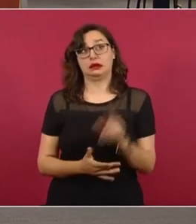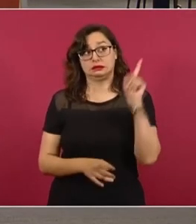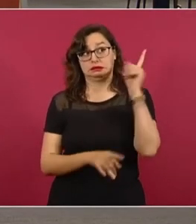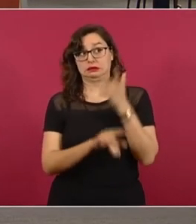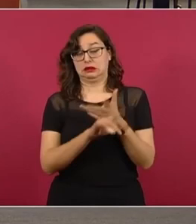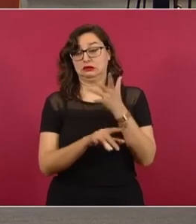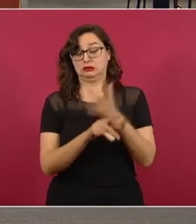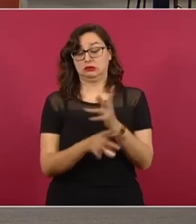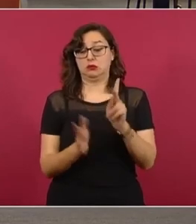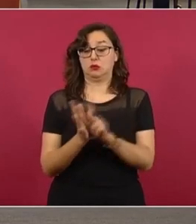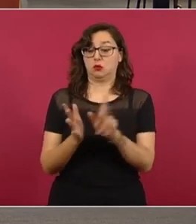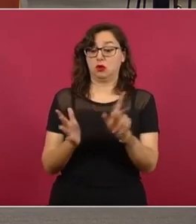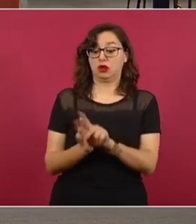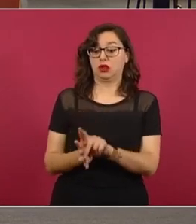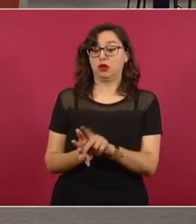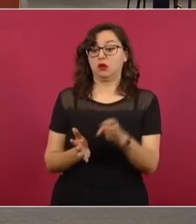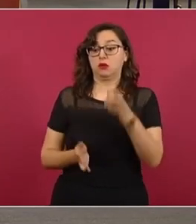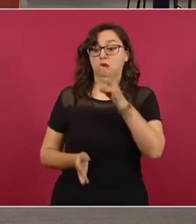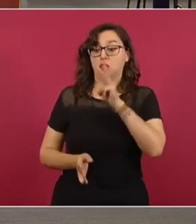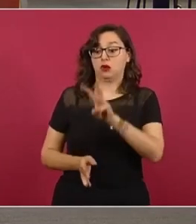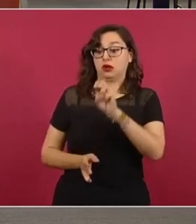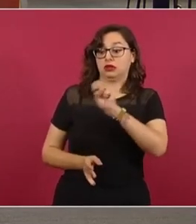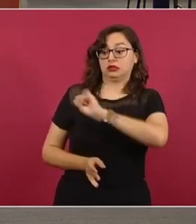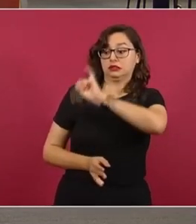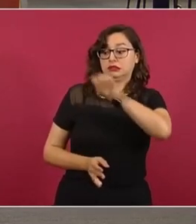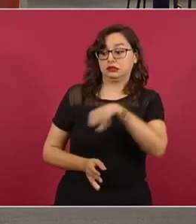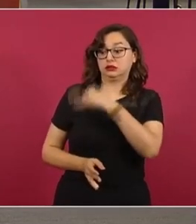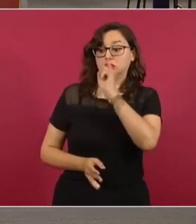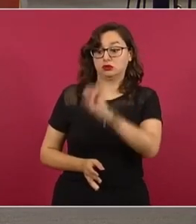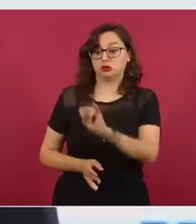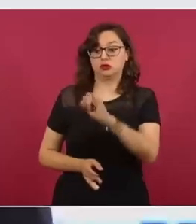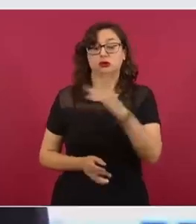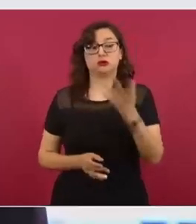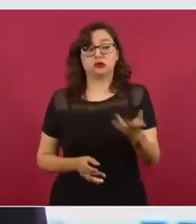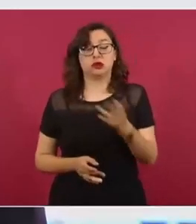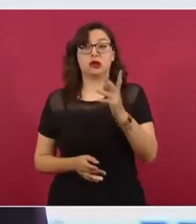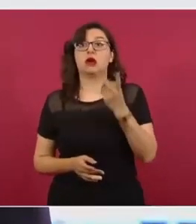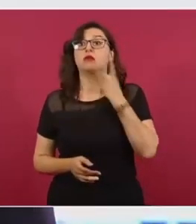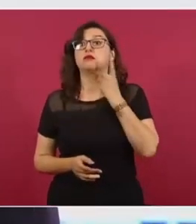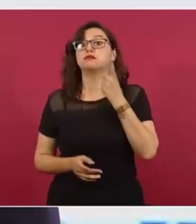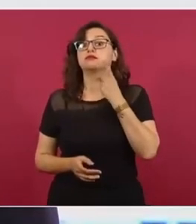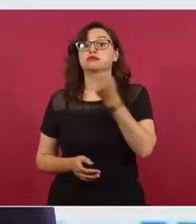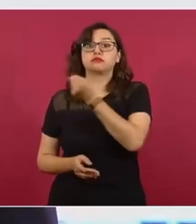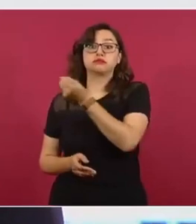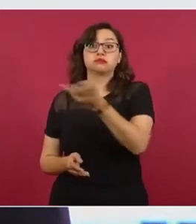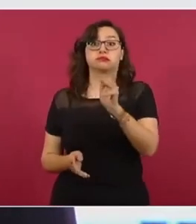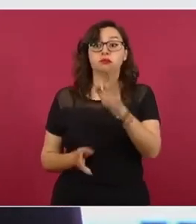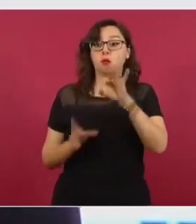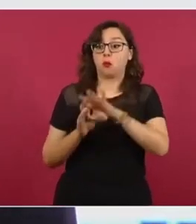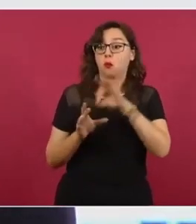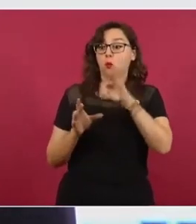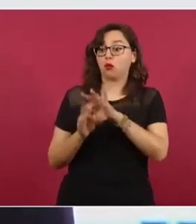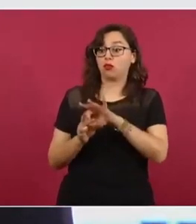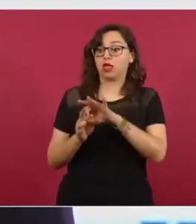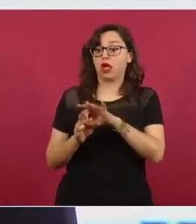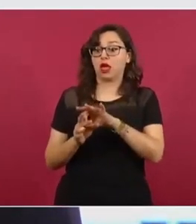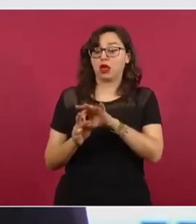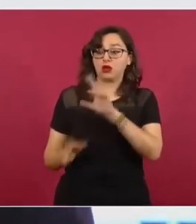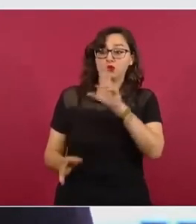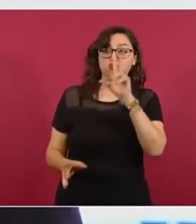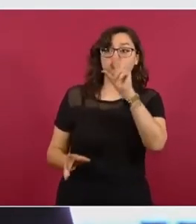quiere encársela a opositores a la ley Bartlett. Parece sacado de un meme del deforma.